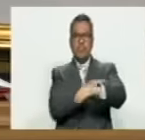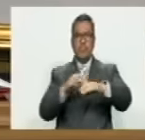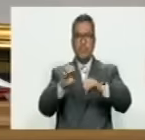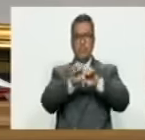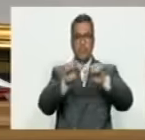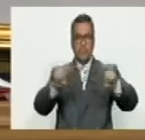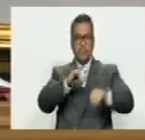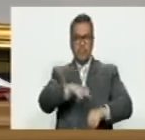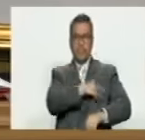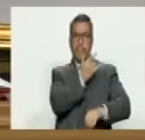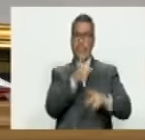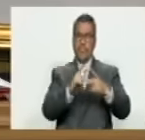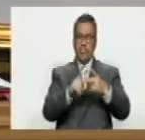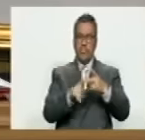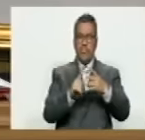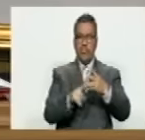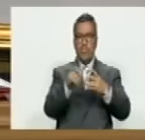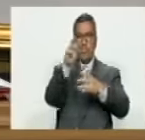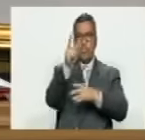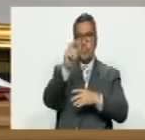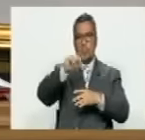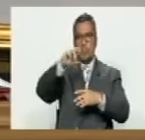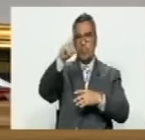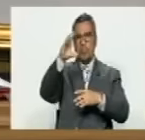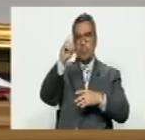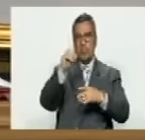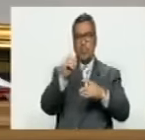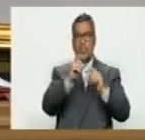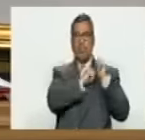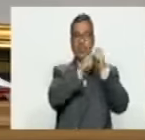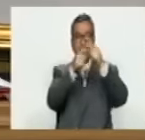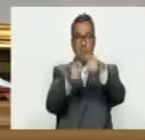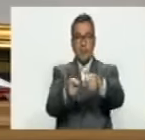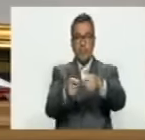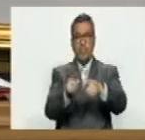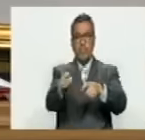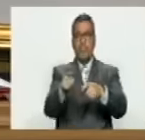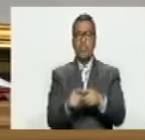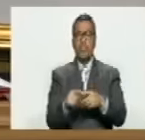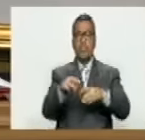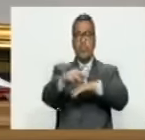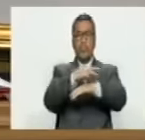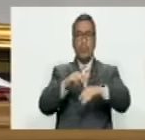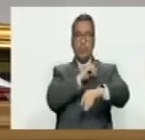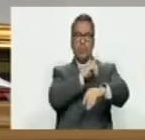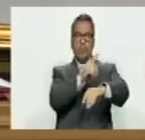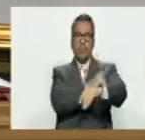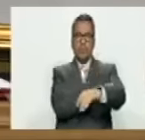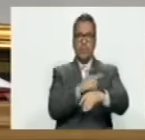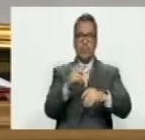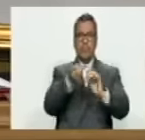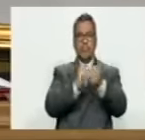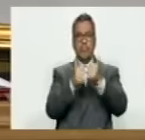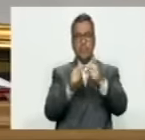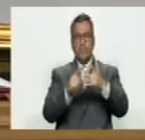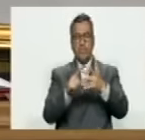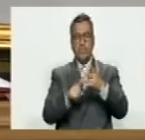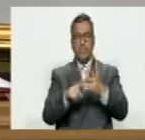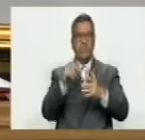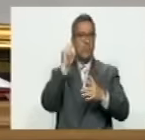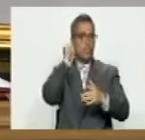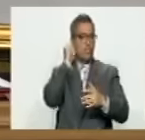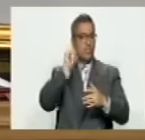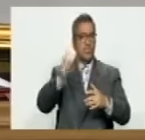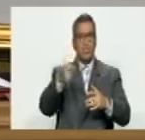la Educación Universitaria. Diputado Arnaldo Sánchez, para asumir la designación como ministro del Poder Popular para el Deporte. Y diputada